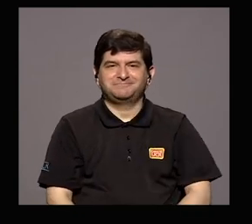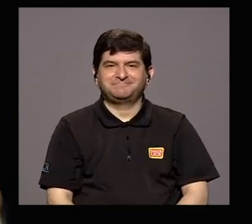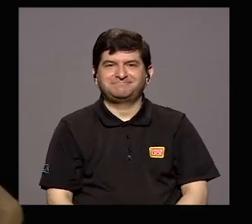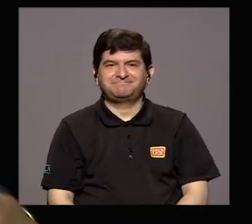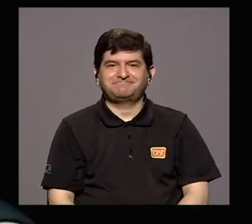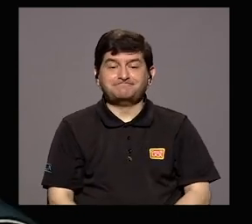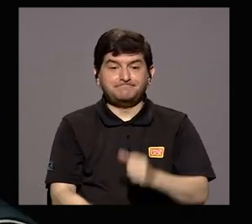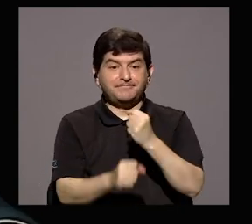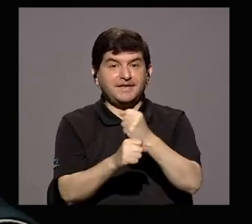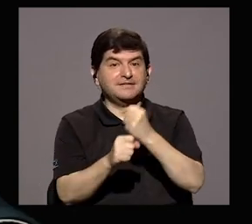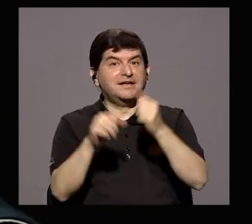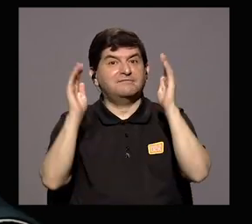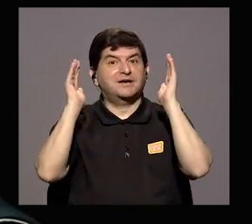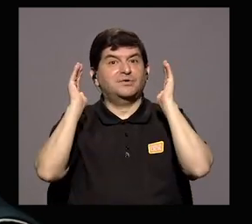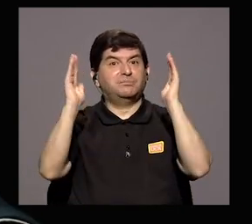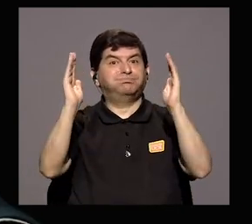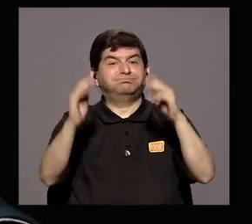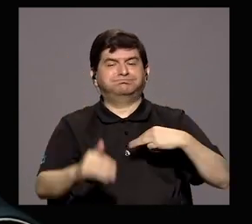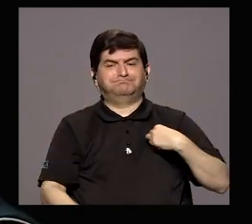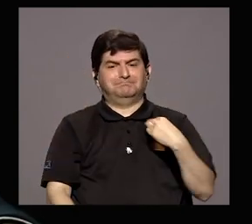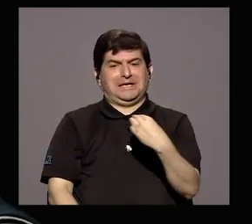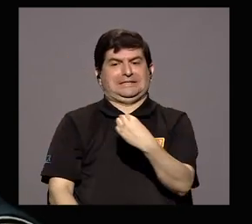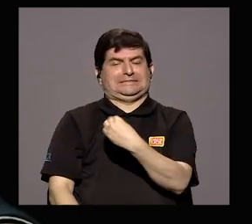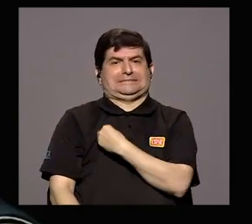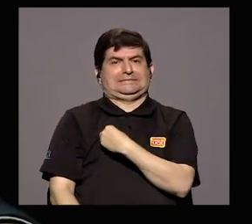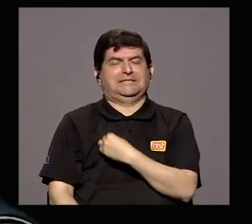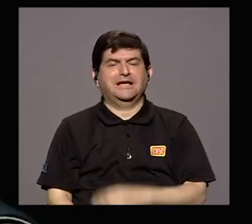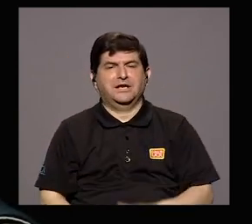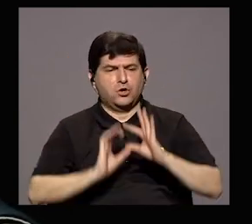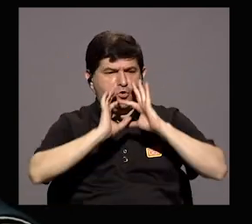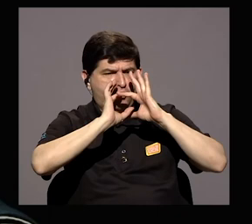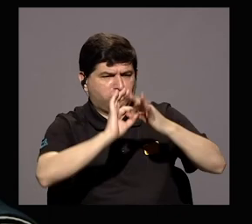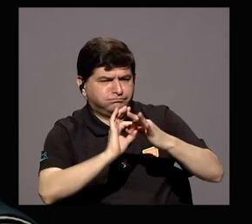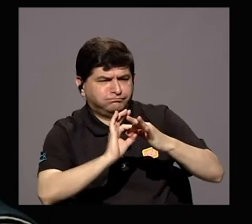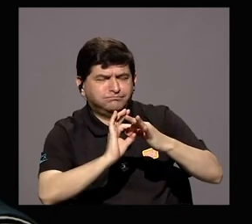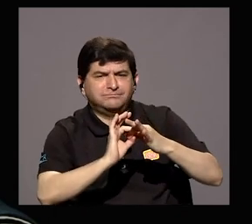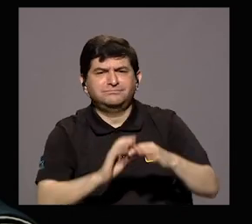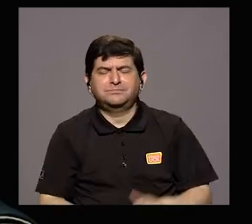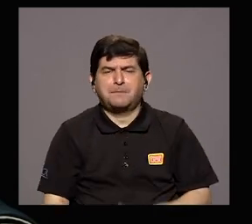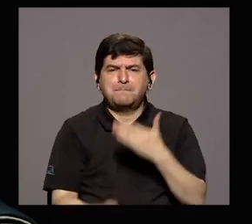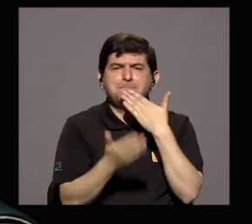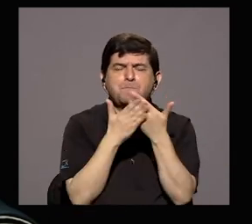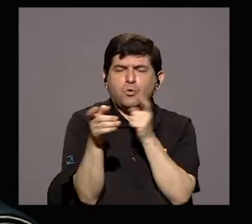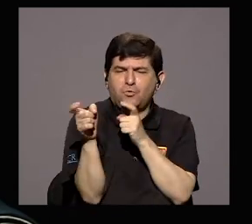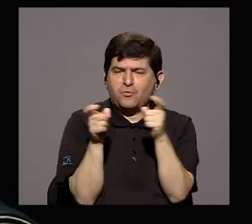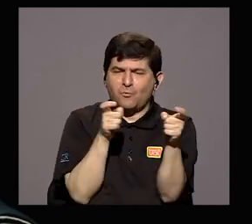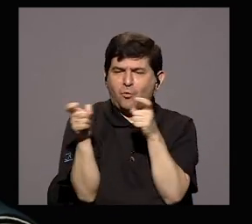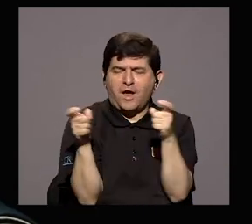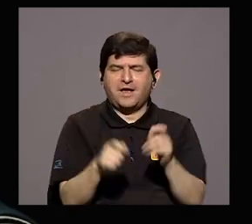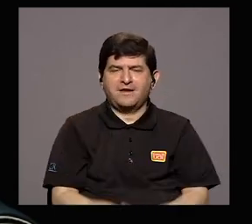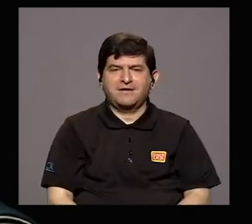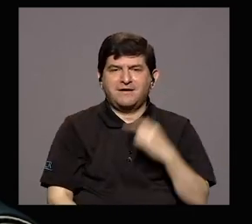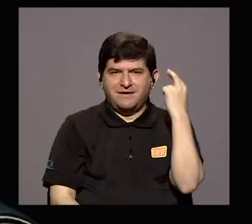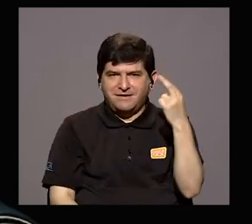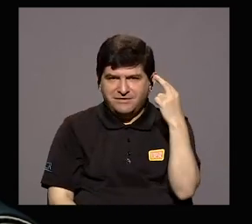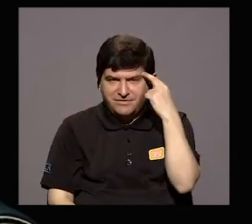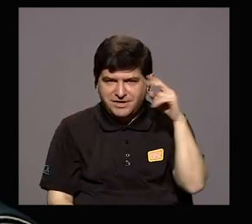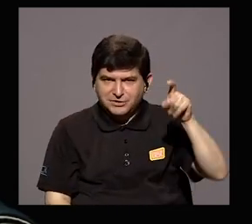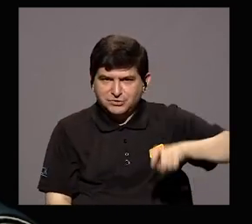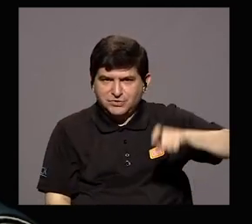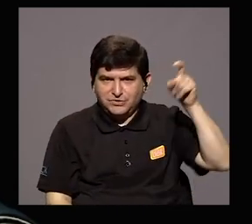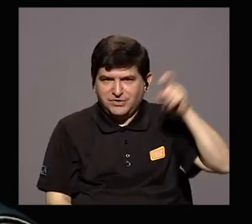Las tareas inmensas que tiene el ministerio llevan de la mano una muy buena administración y para eso necesitamos